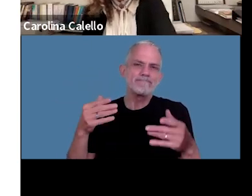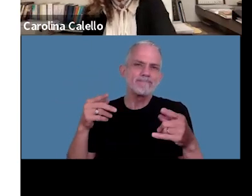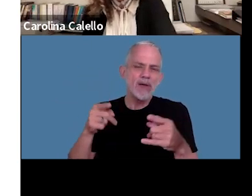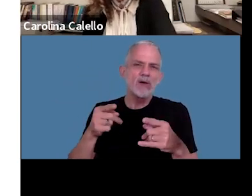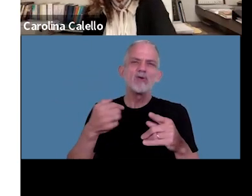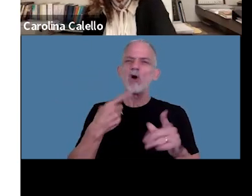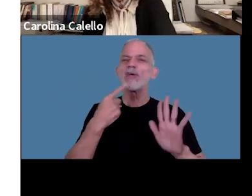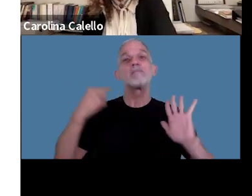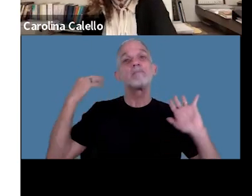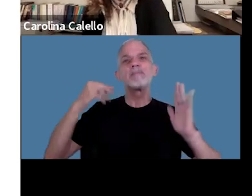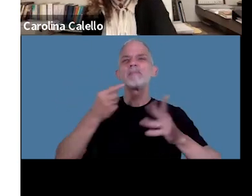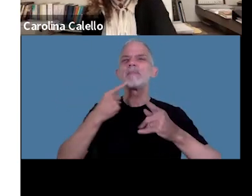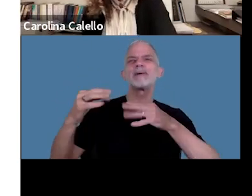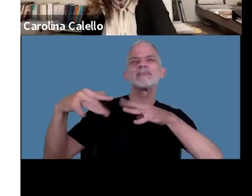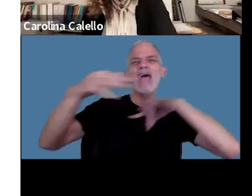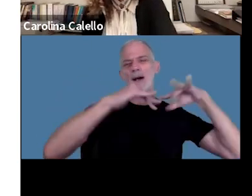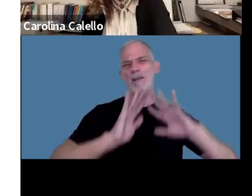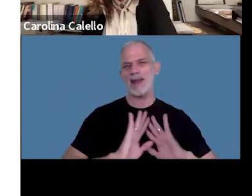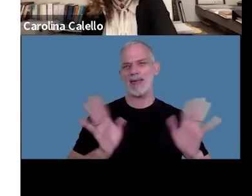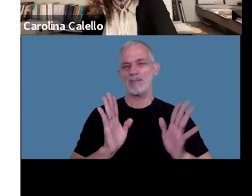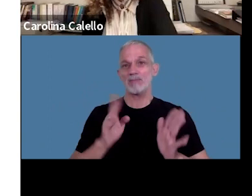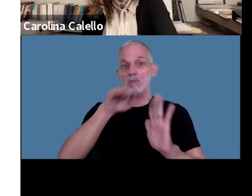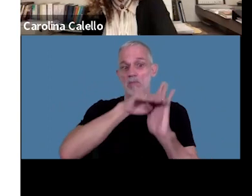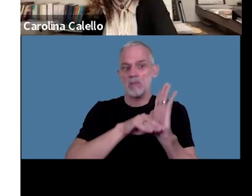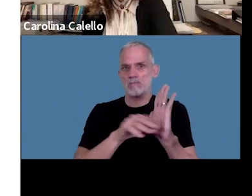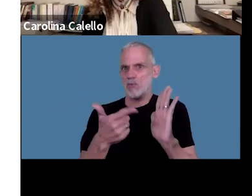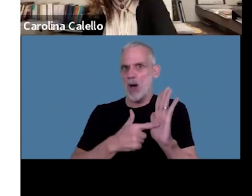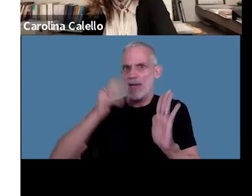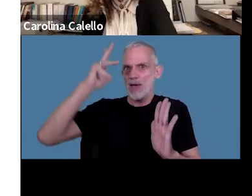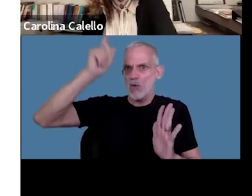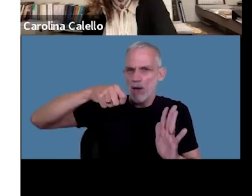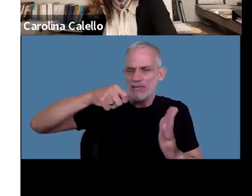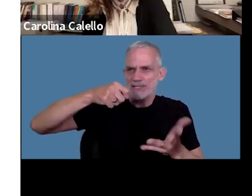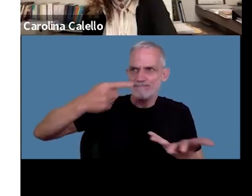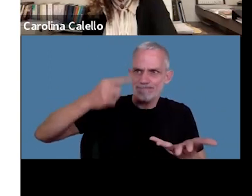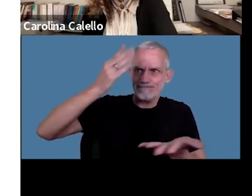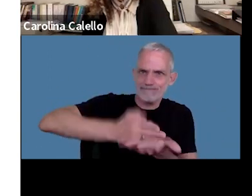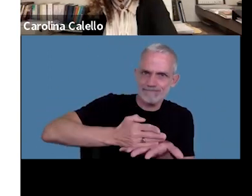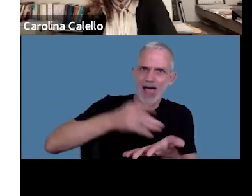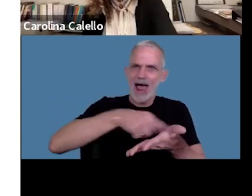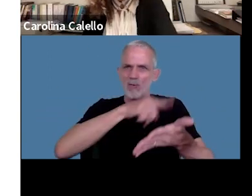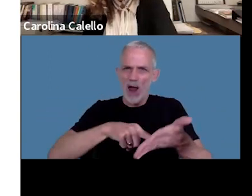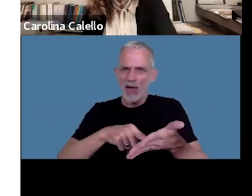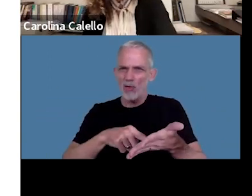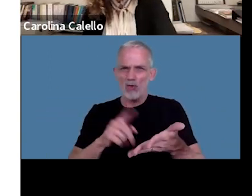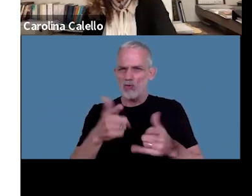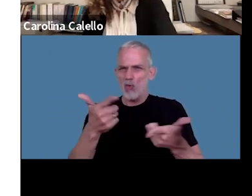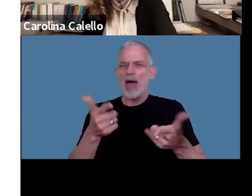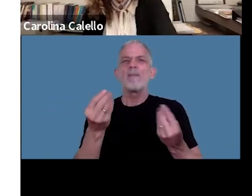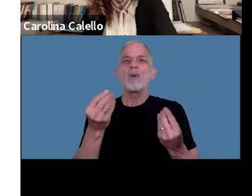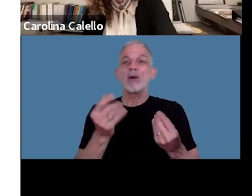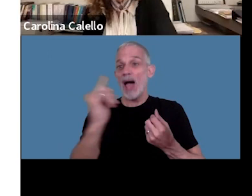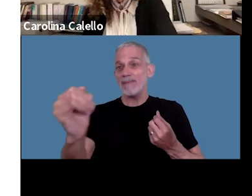doctrinariamente no hay jurisprudencia que haya declarado la nulidad por no haberle